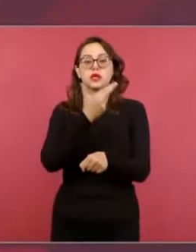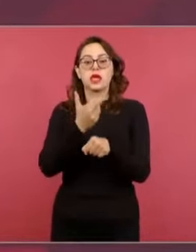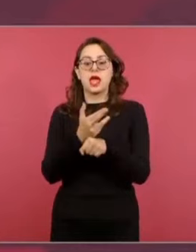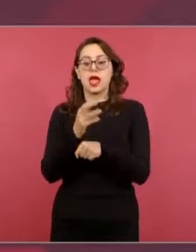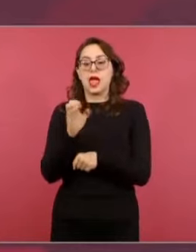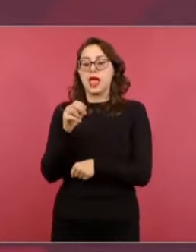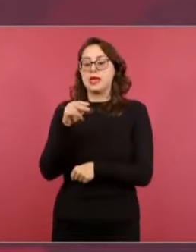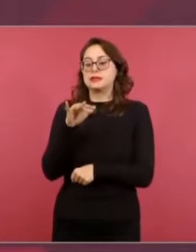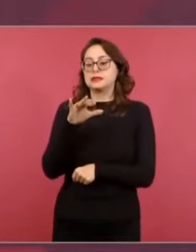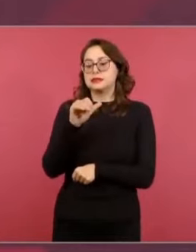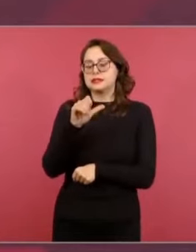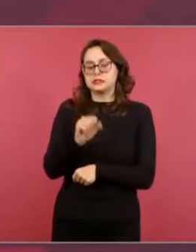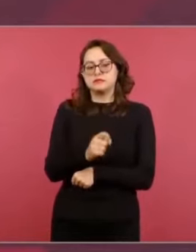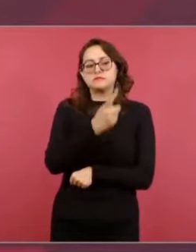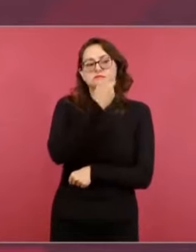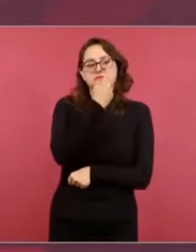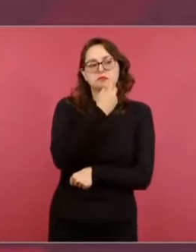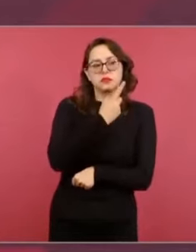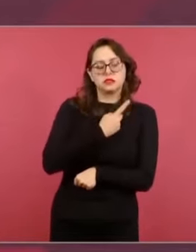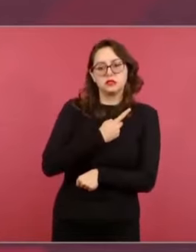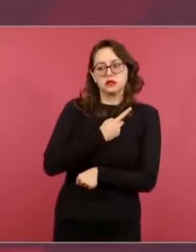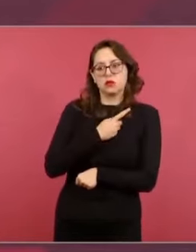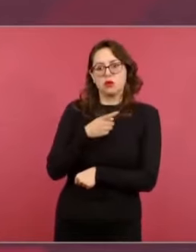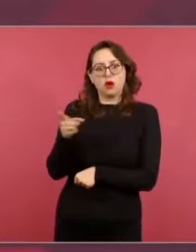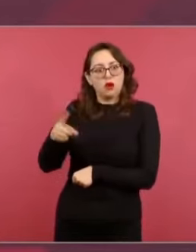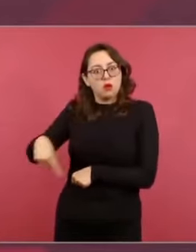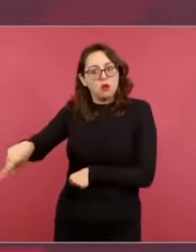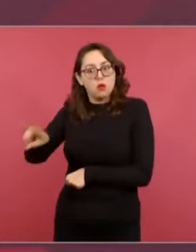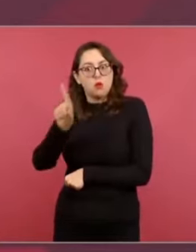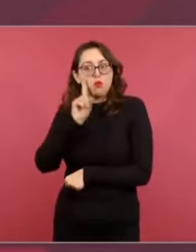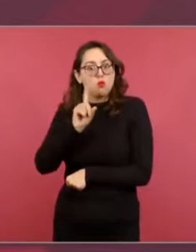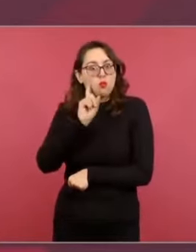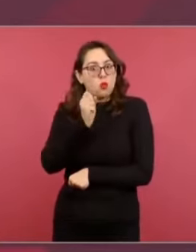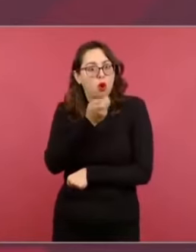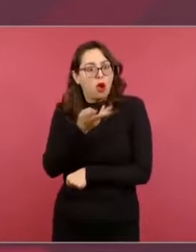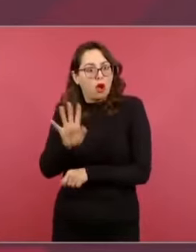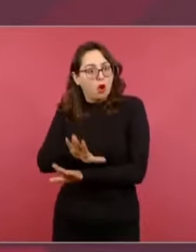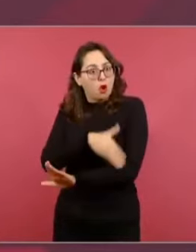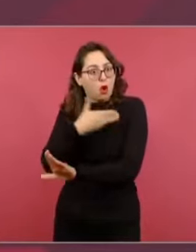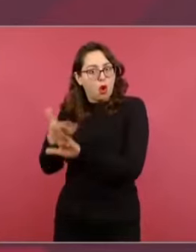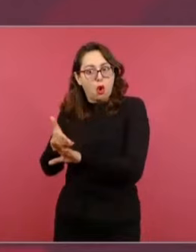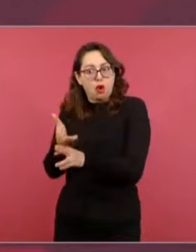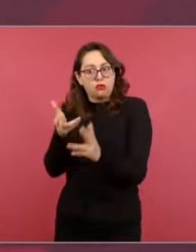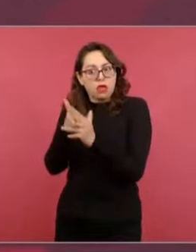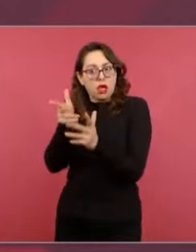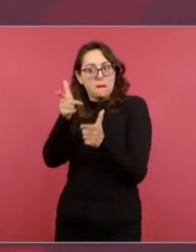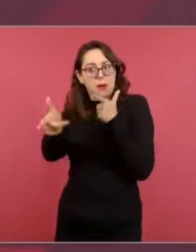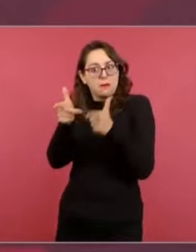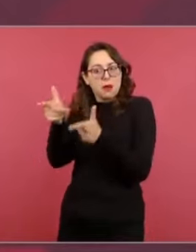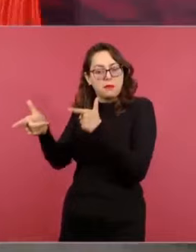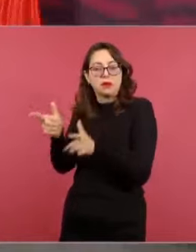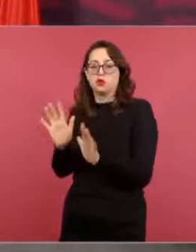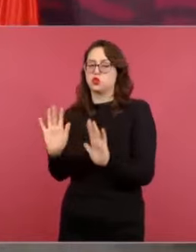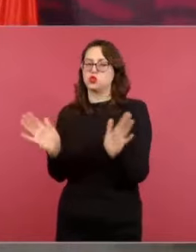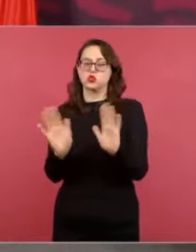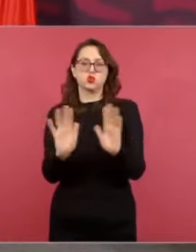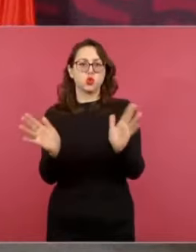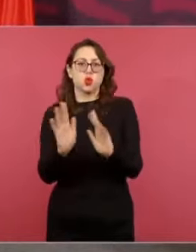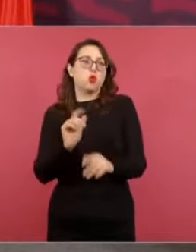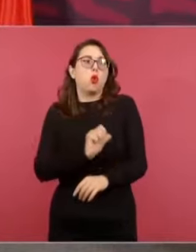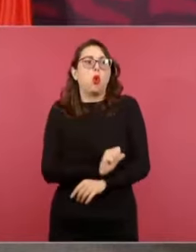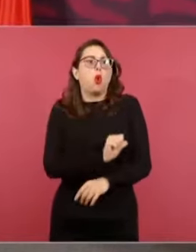una agresión, que en todo lo que sucedió es en otro lugar hubo estas